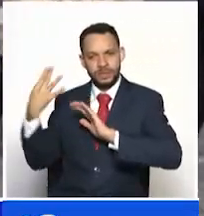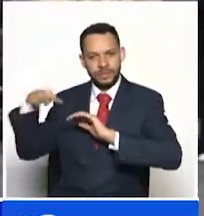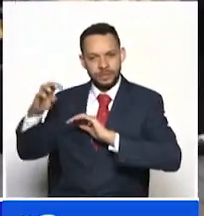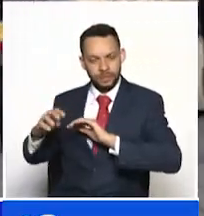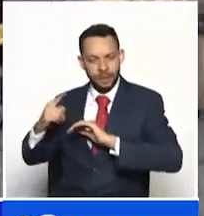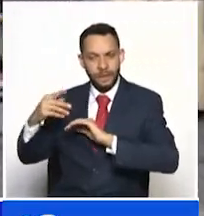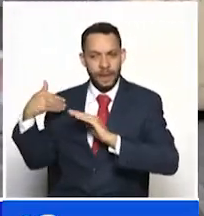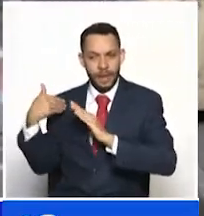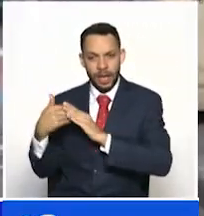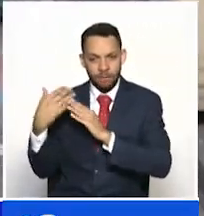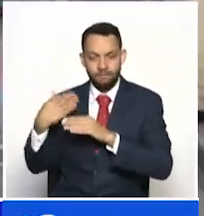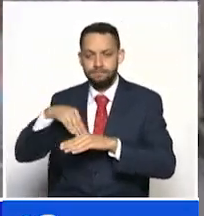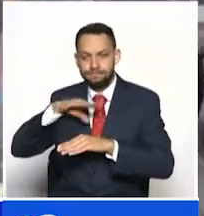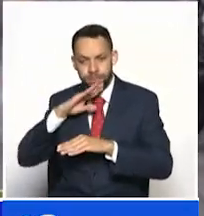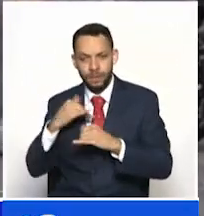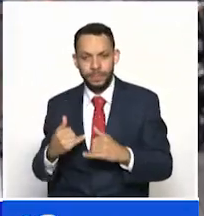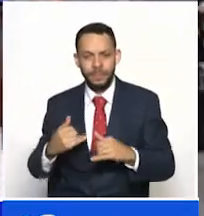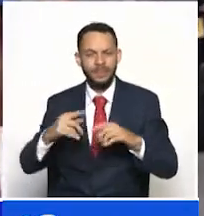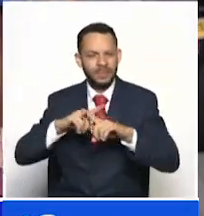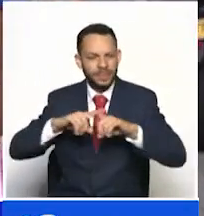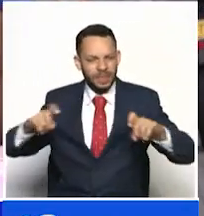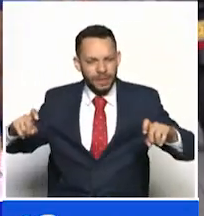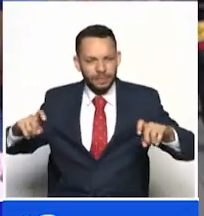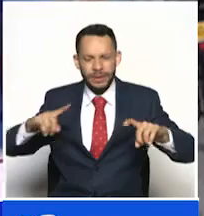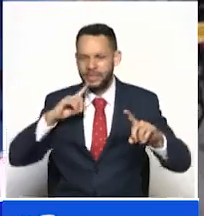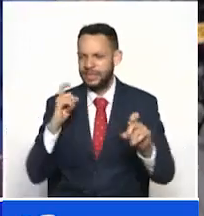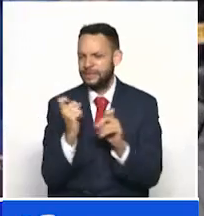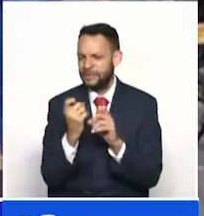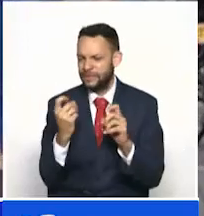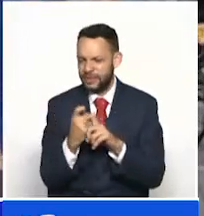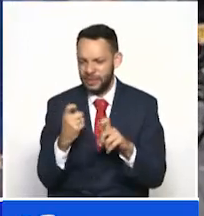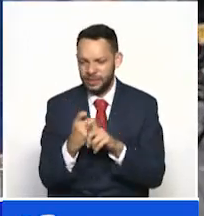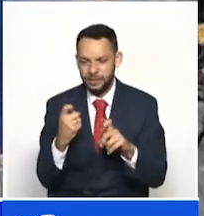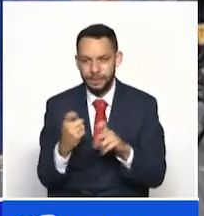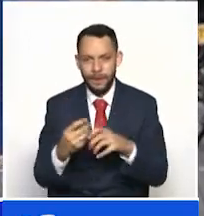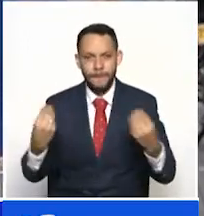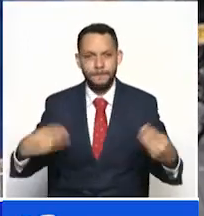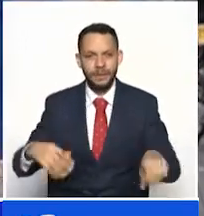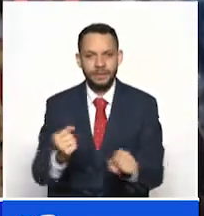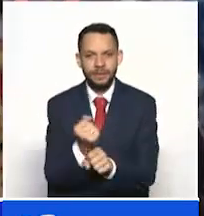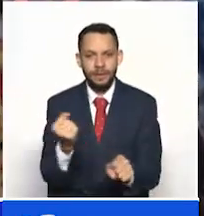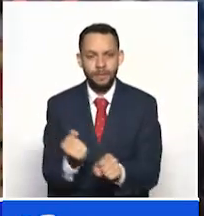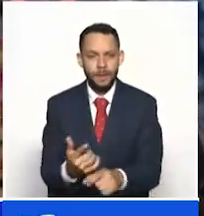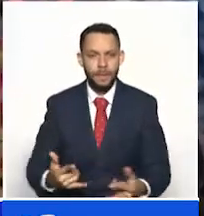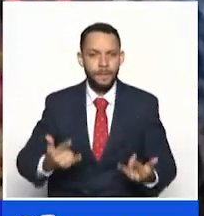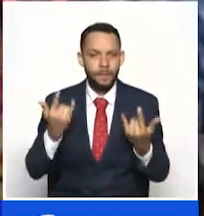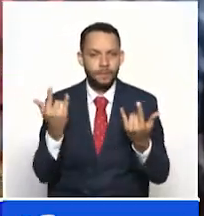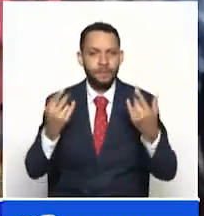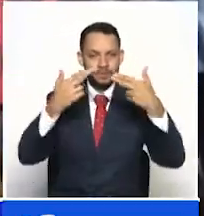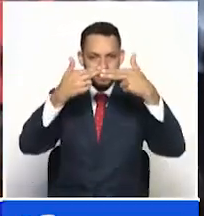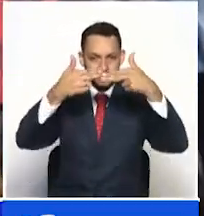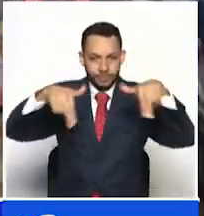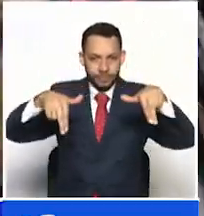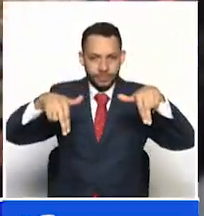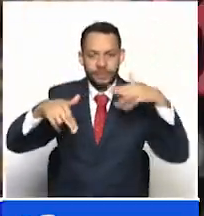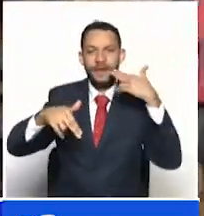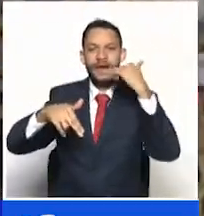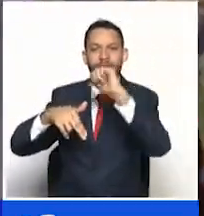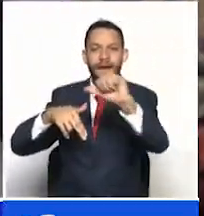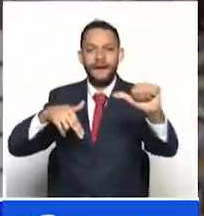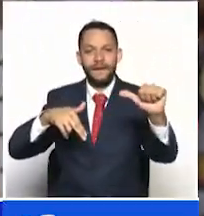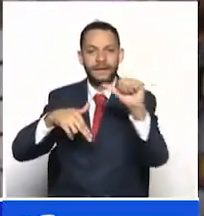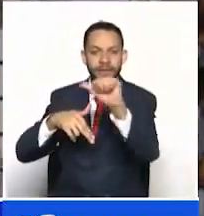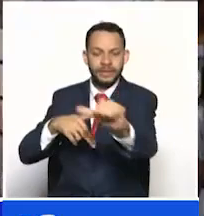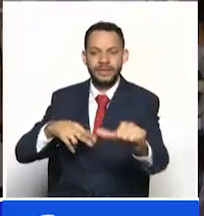El género que se vio impactado negativamente con la pérdida de ocupación fue la del género femenino que perdieron